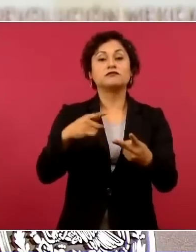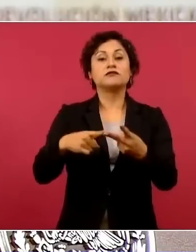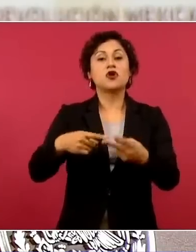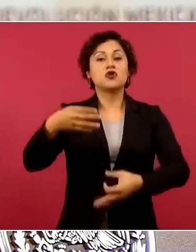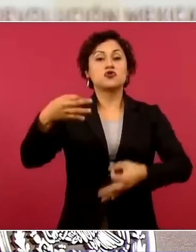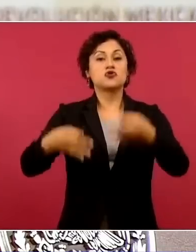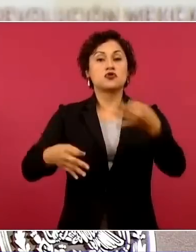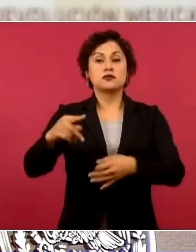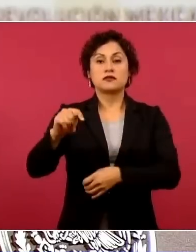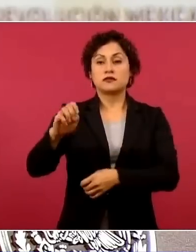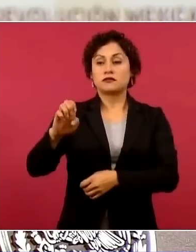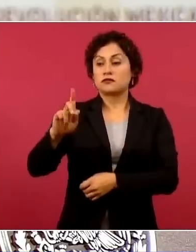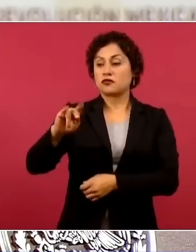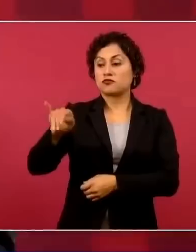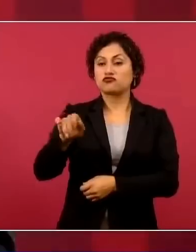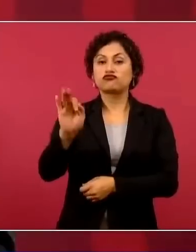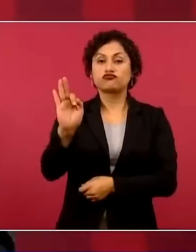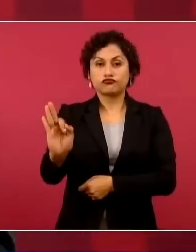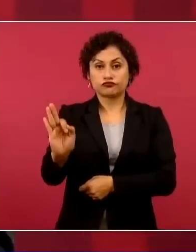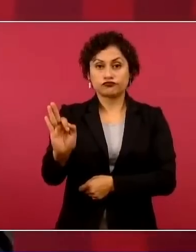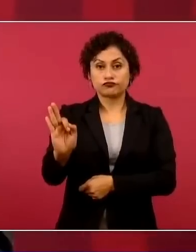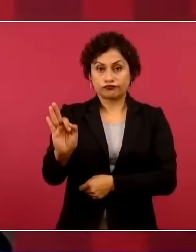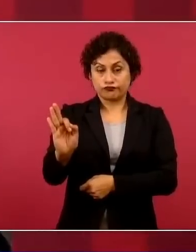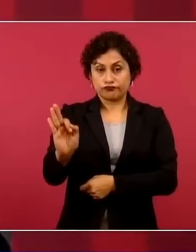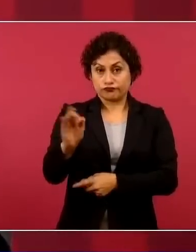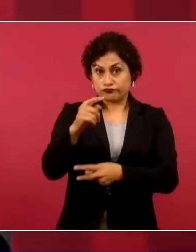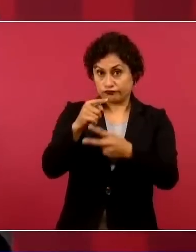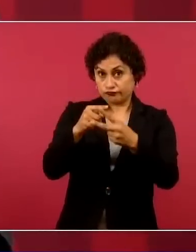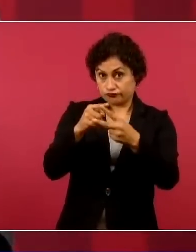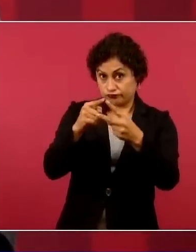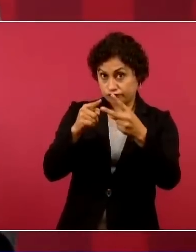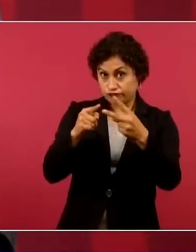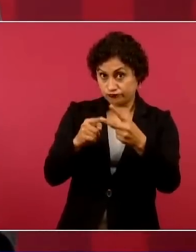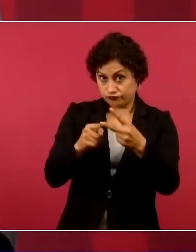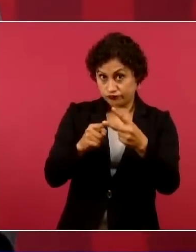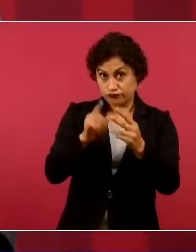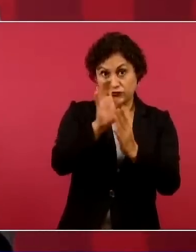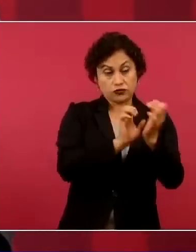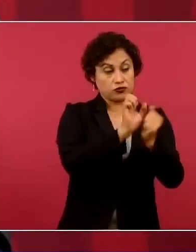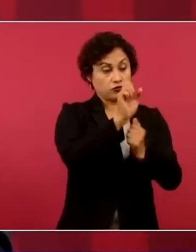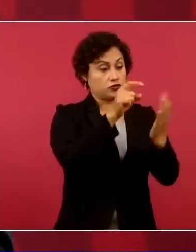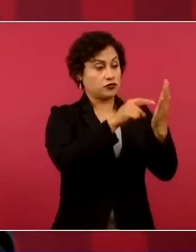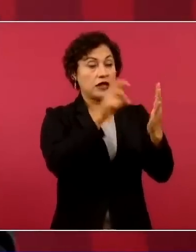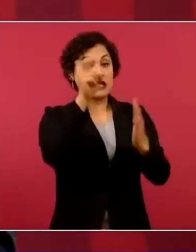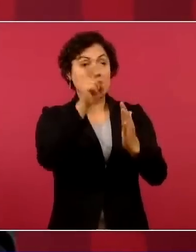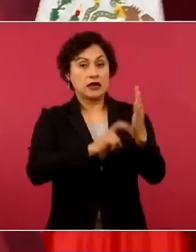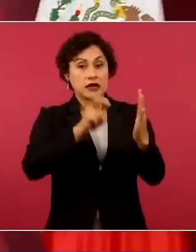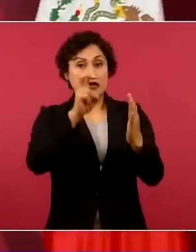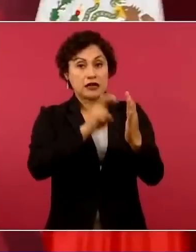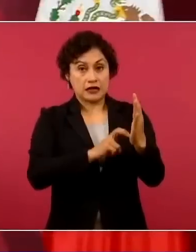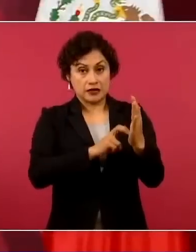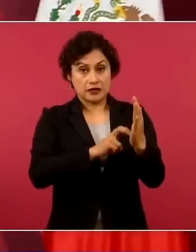tribunal electoral, de acuerdo a la Constitución los eligen los partidos.